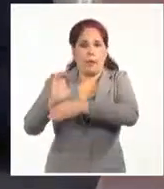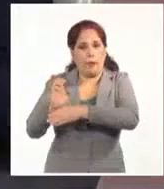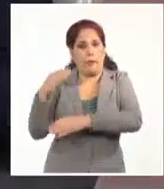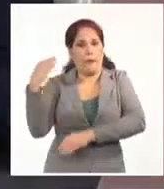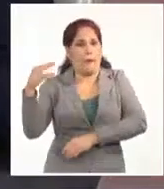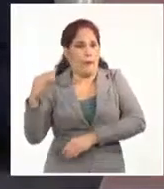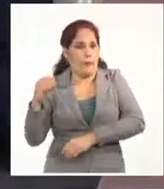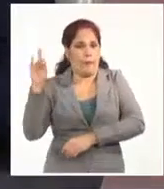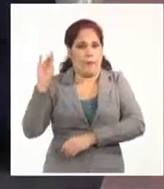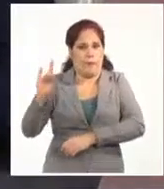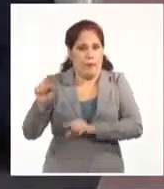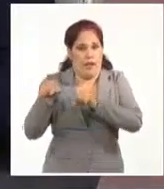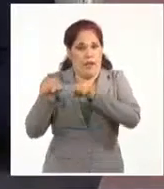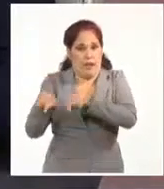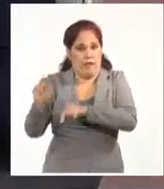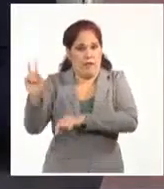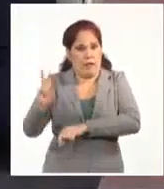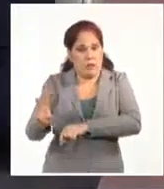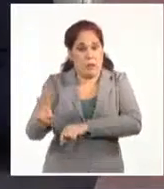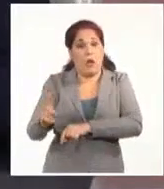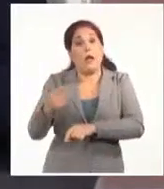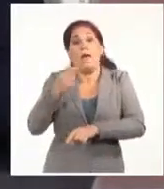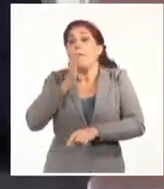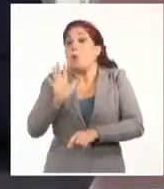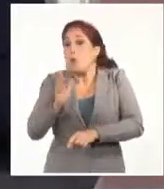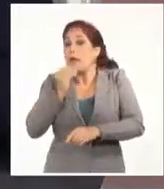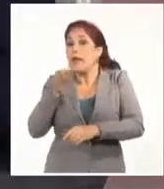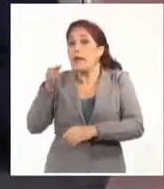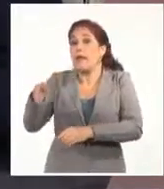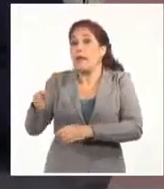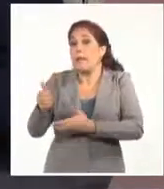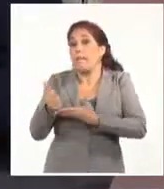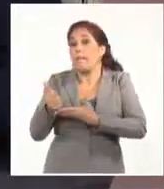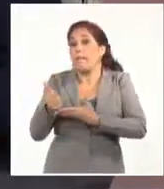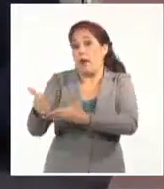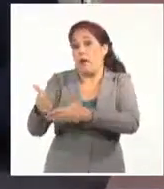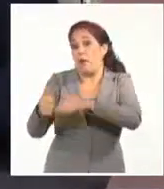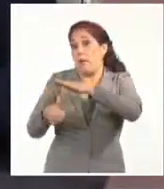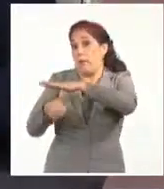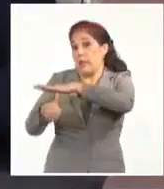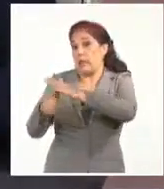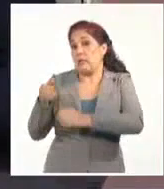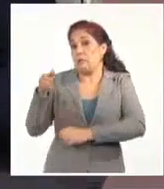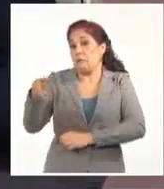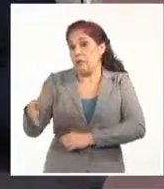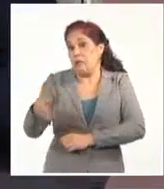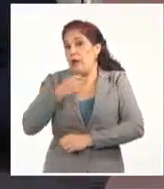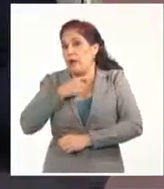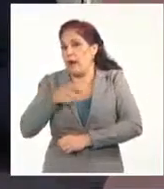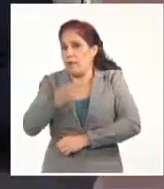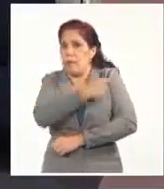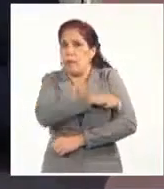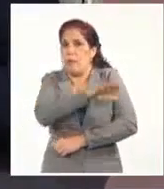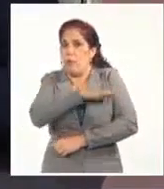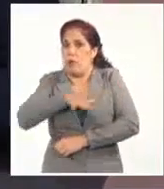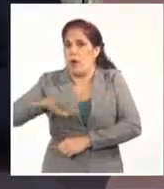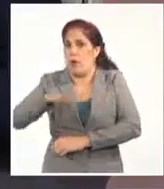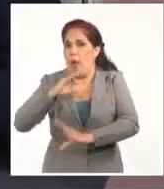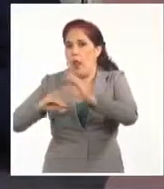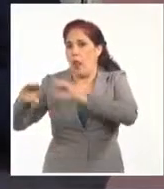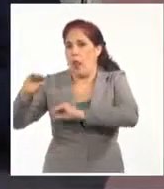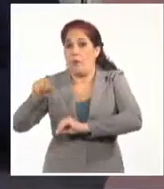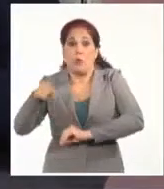sometidos a protestas justas fueron a conversar con su pueblo, en el caso de Díaz Canel, fue a